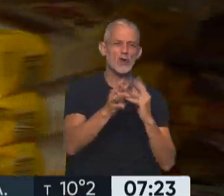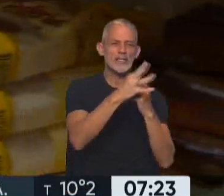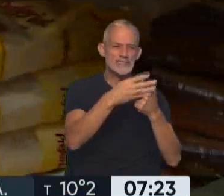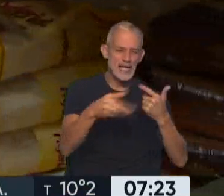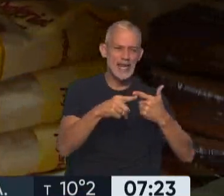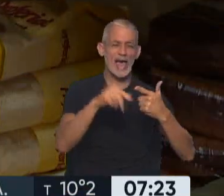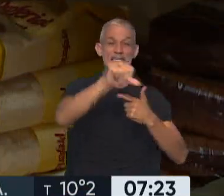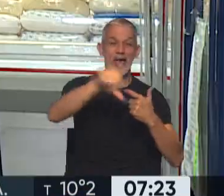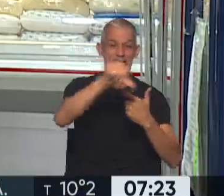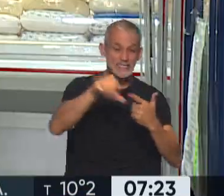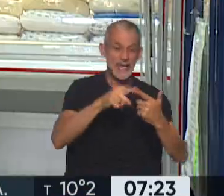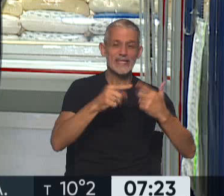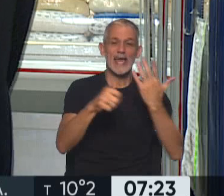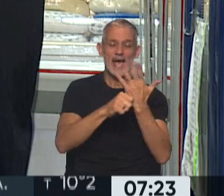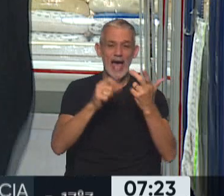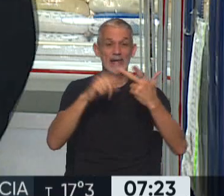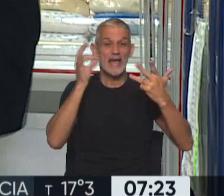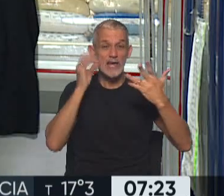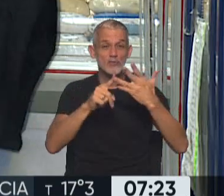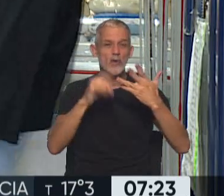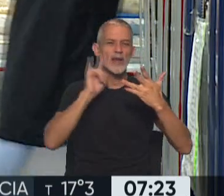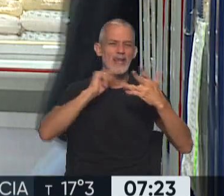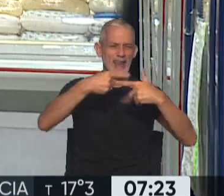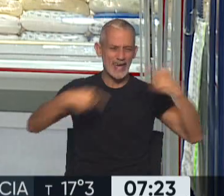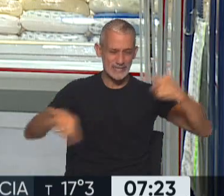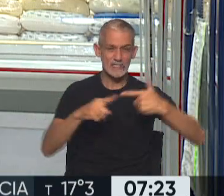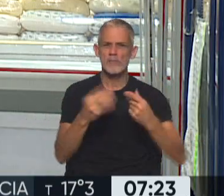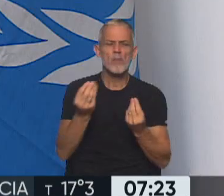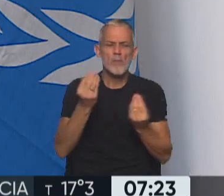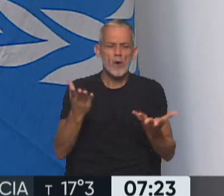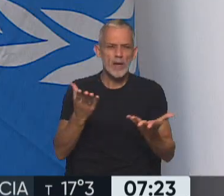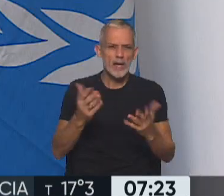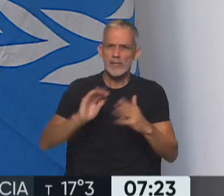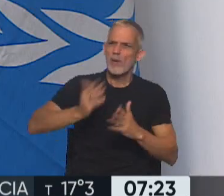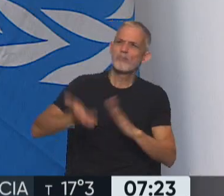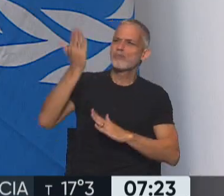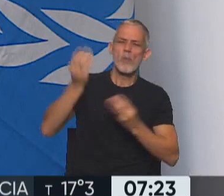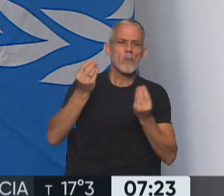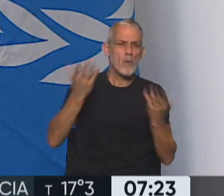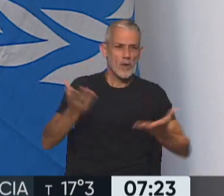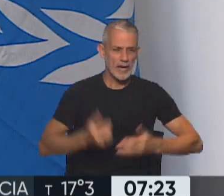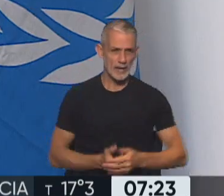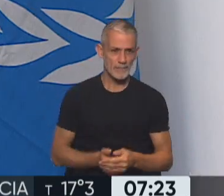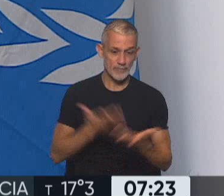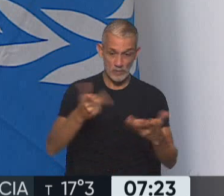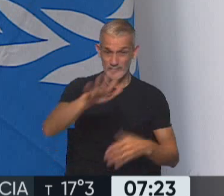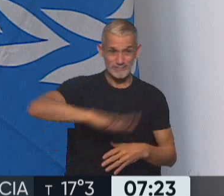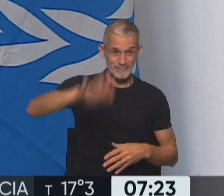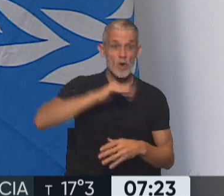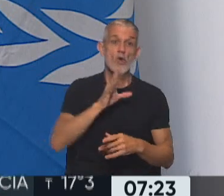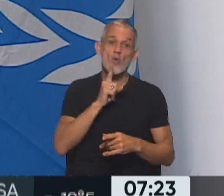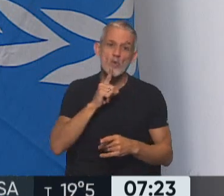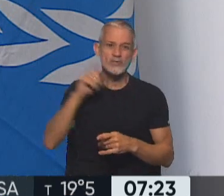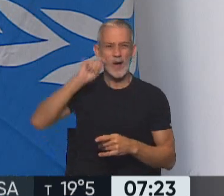aceites vegetales, carnes, azúcar y lácteos. ¿Por qué ha sido este incremento? Porque esta región, Rusia y